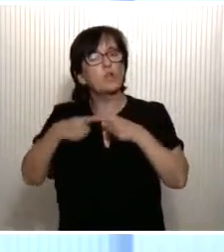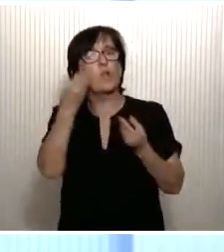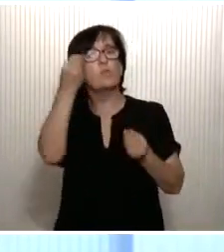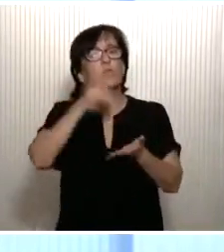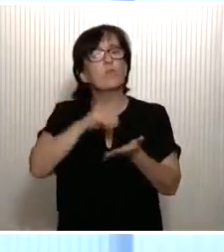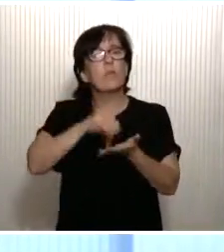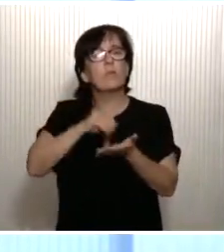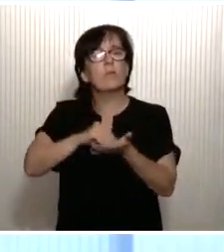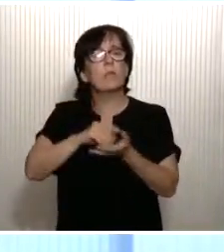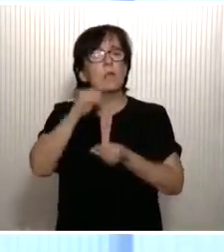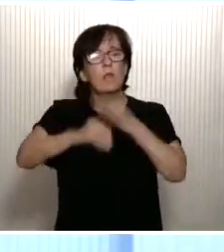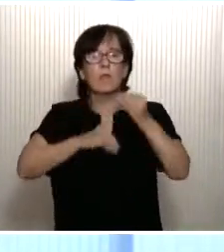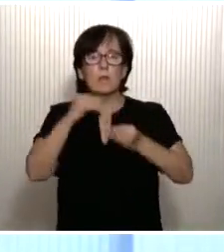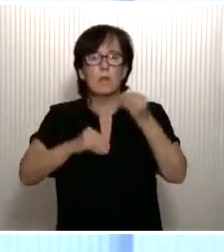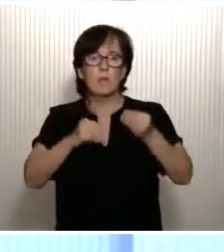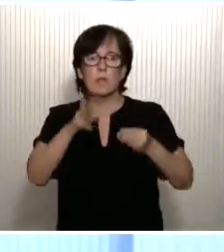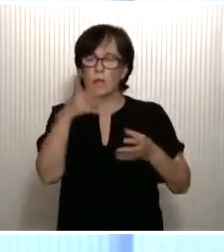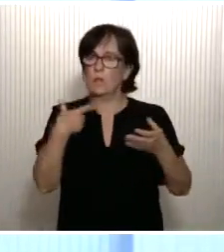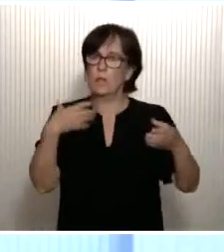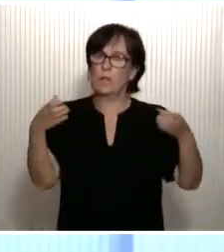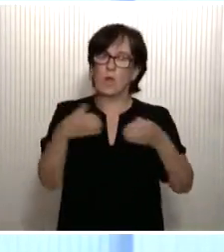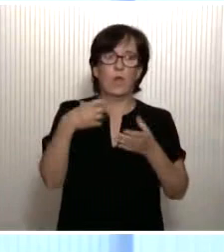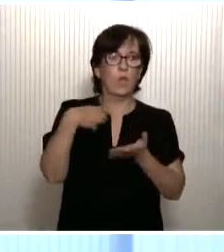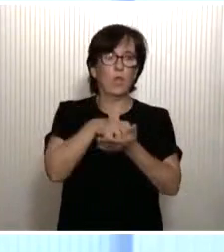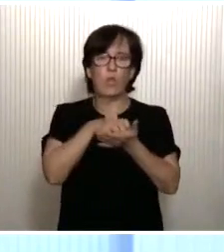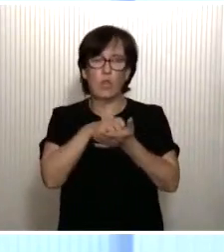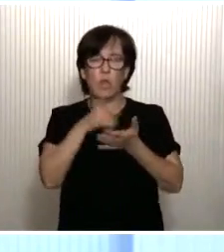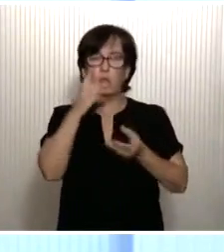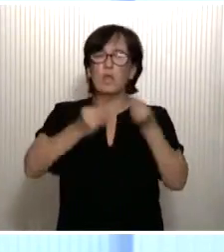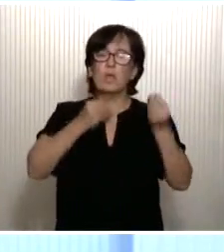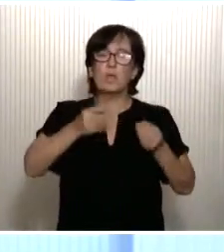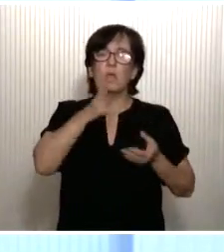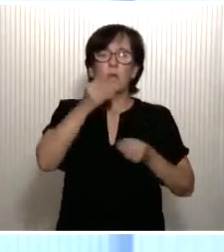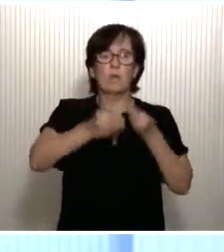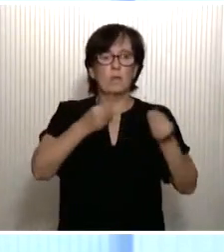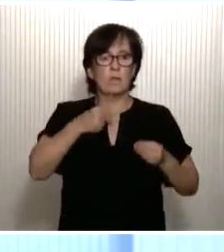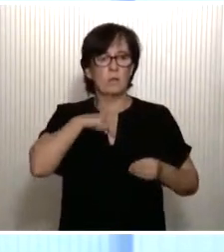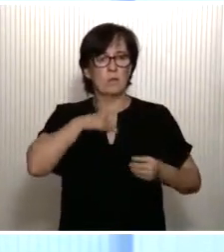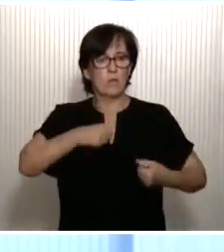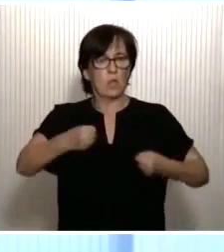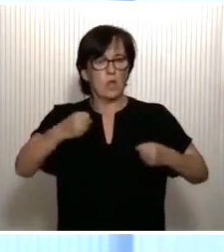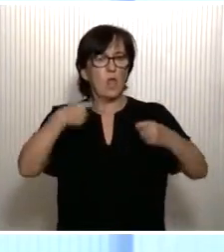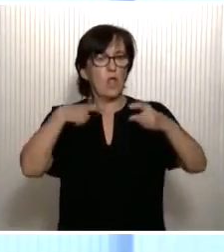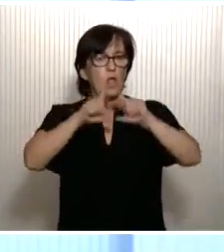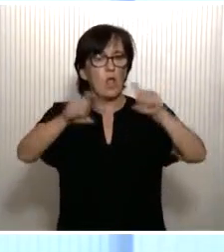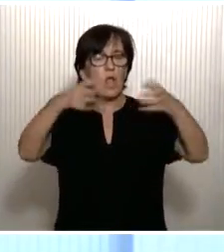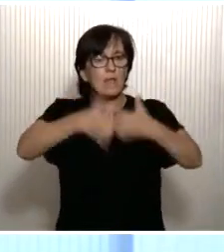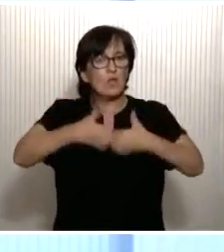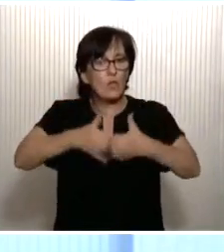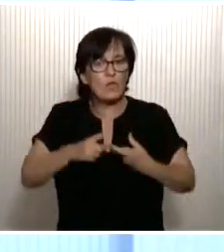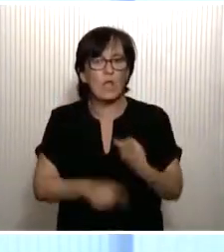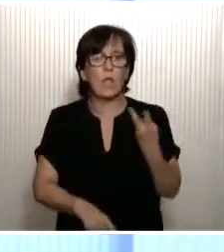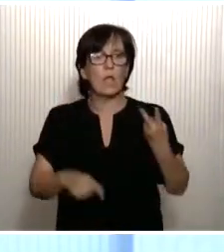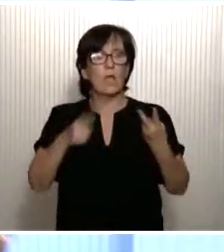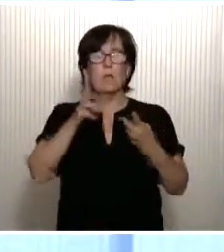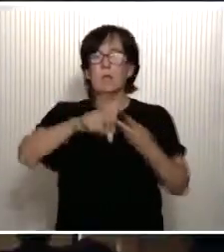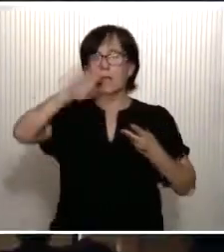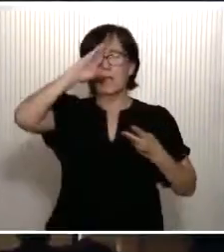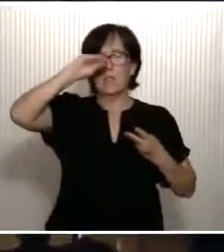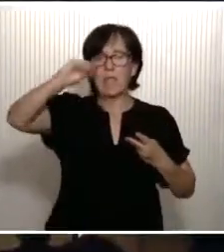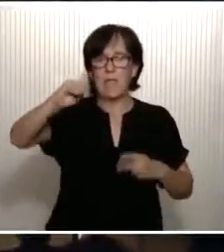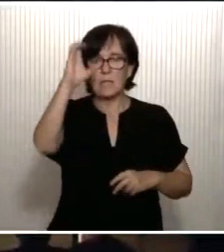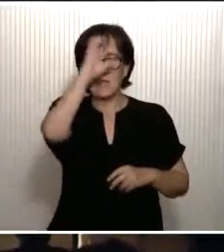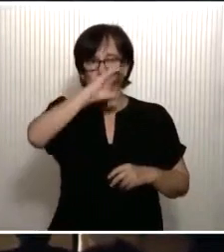muchas ocasiones hemos flaqueado o mostrado dudas. Somos admirables por nuestro potencial industrial. Somos admirables por nuestro talento